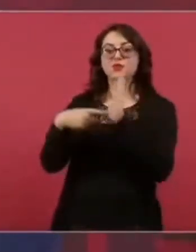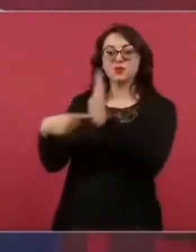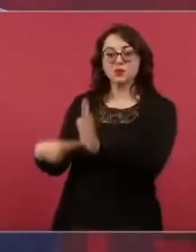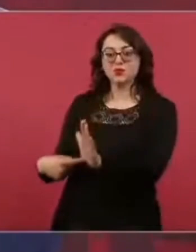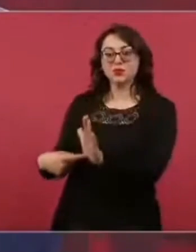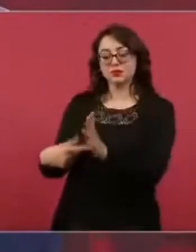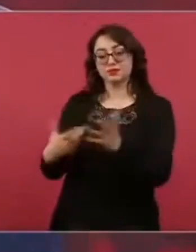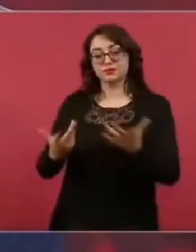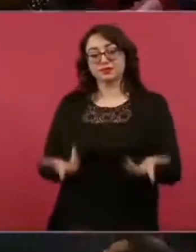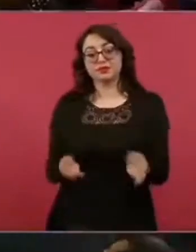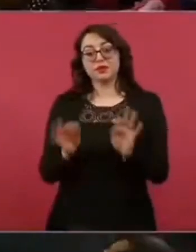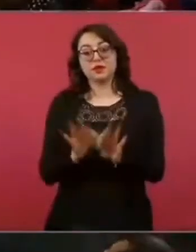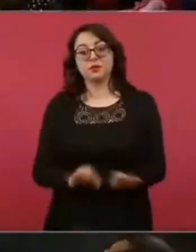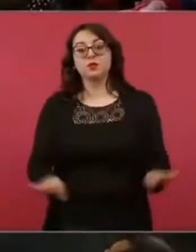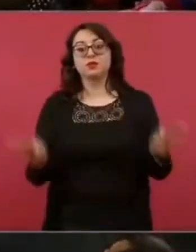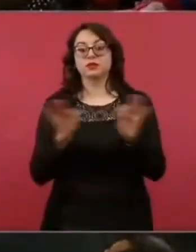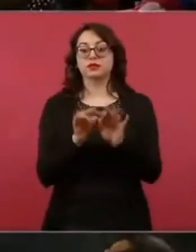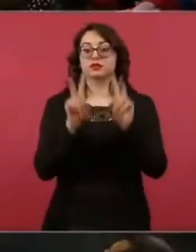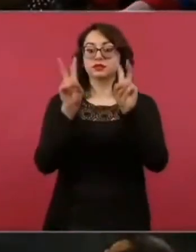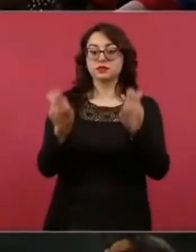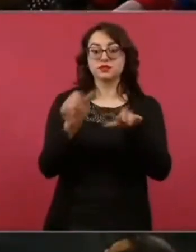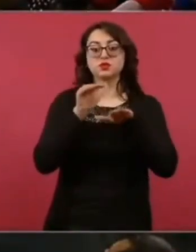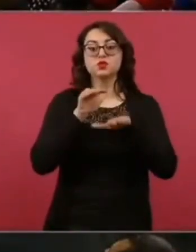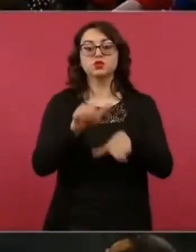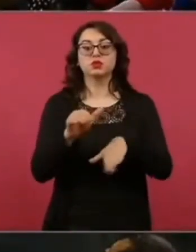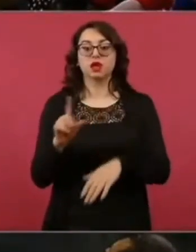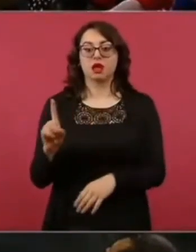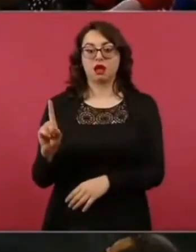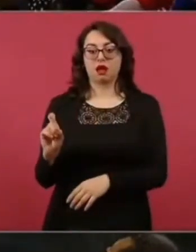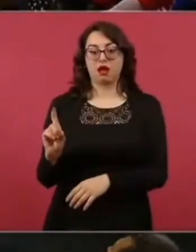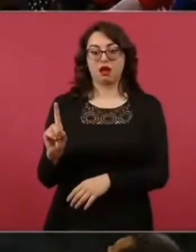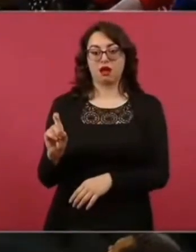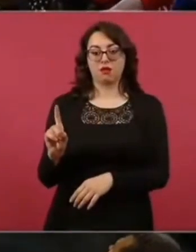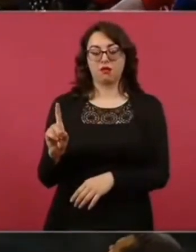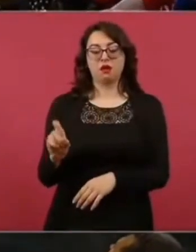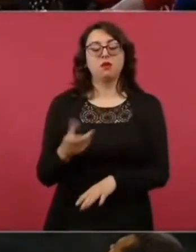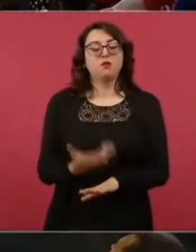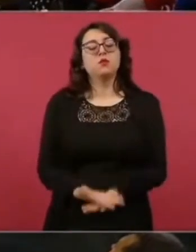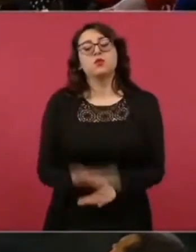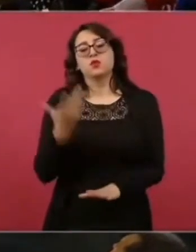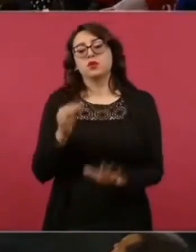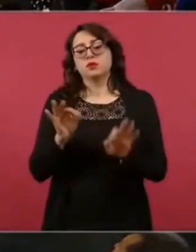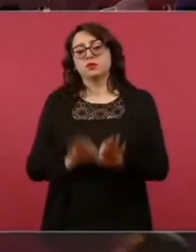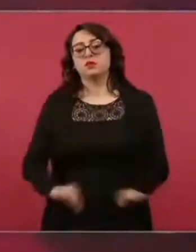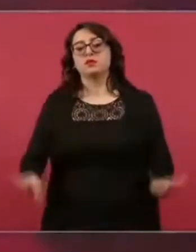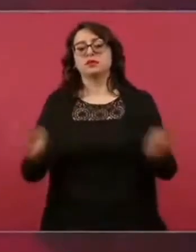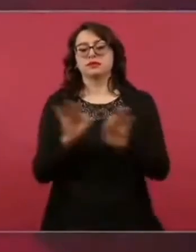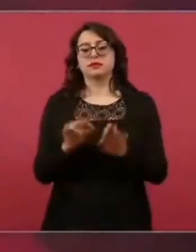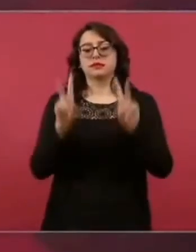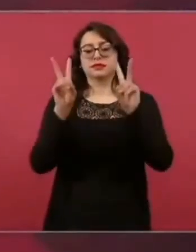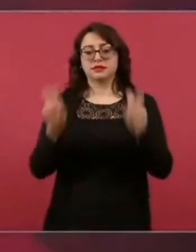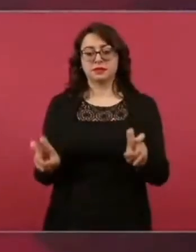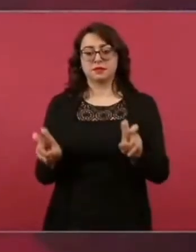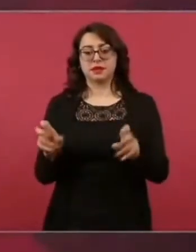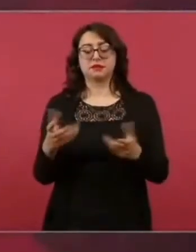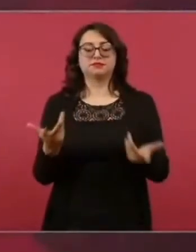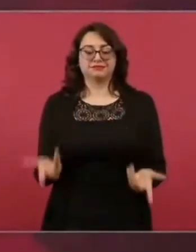El agua es fundamental, es salud, es vida. Entonces,